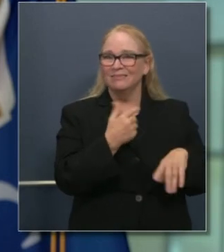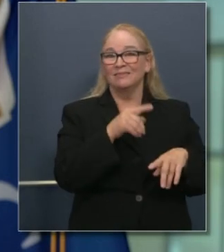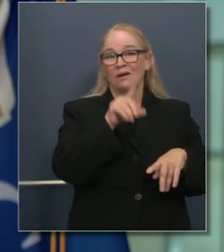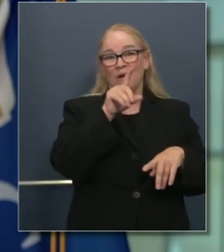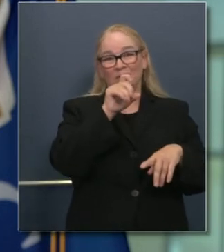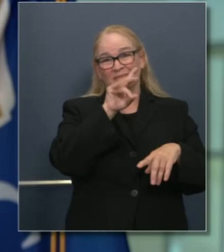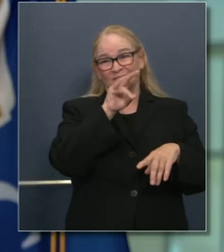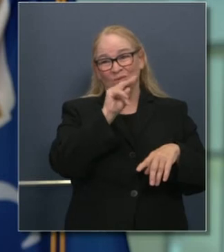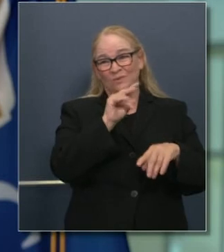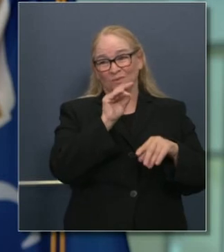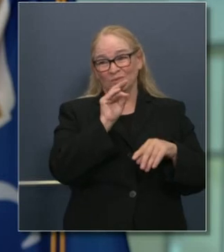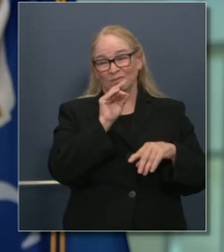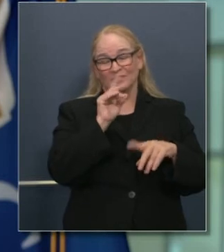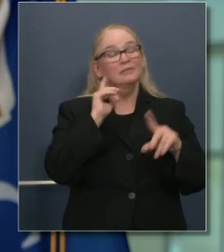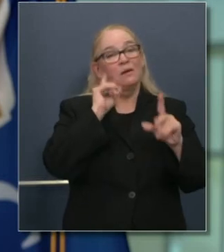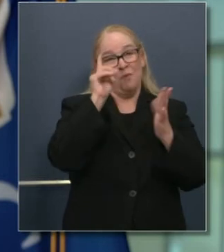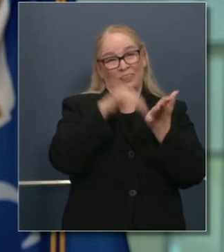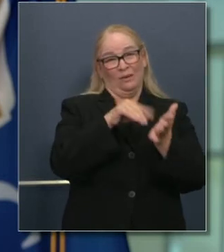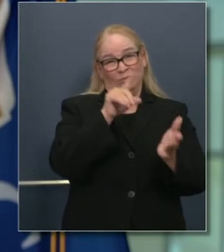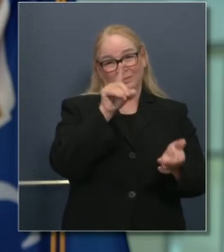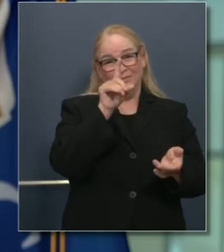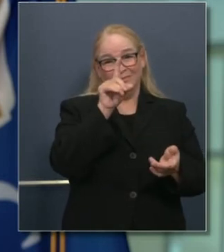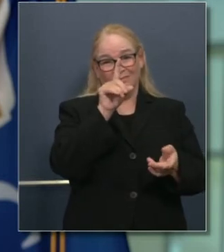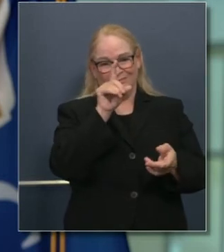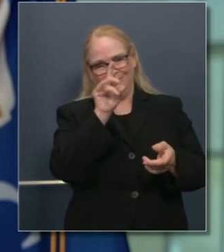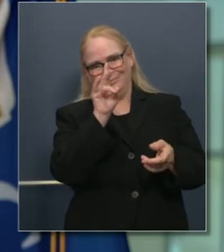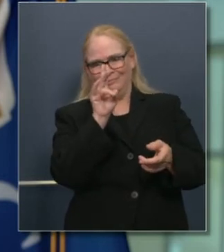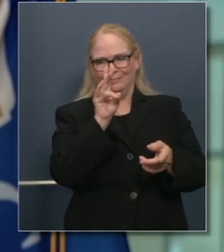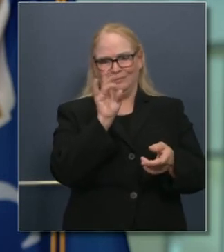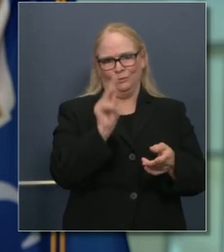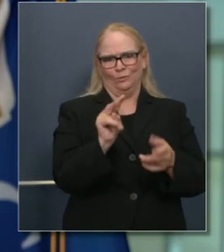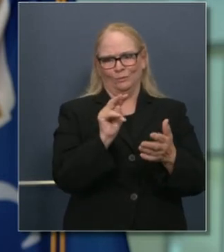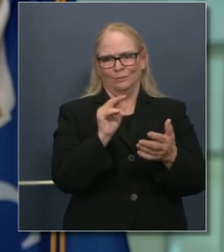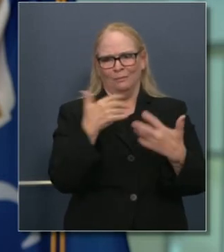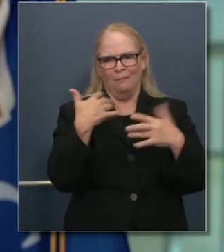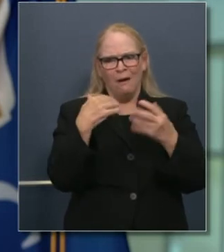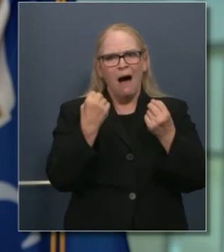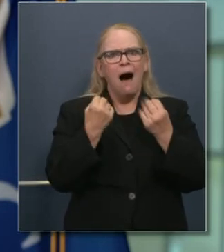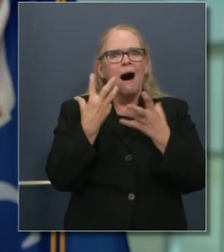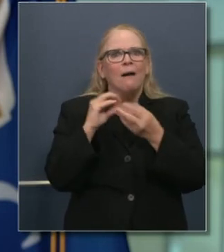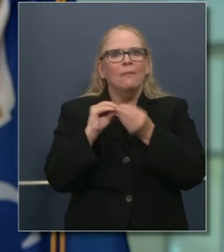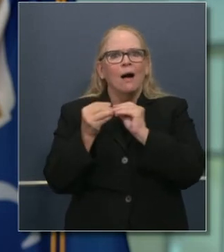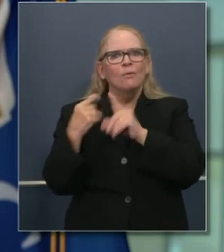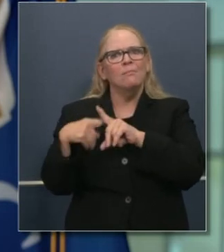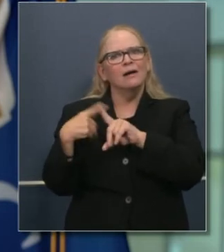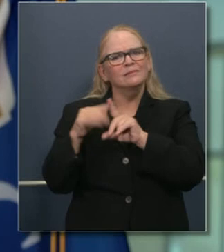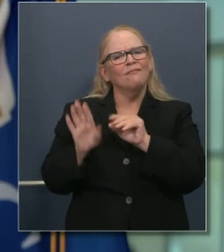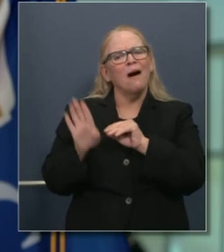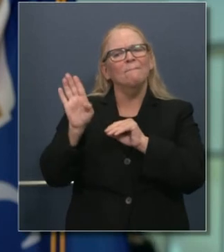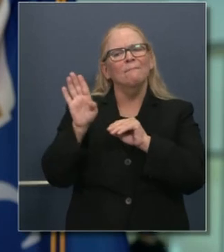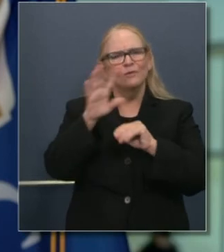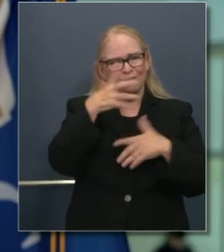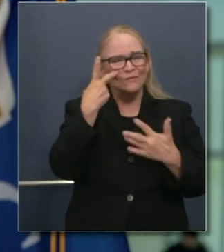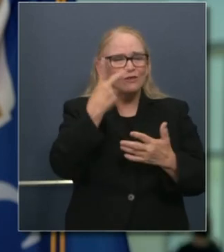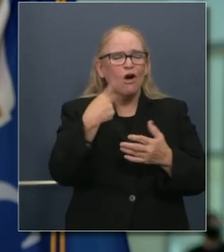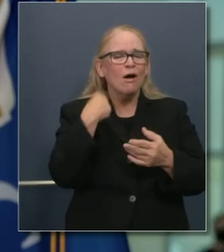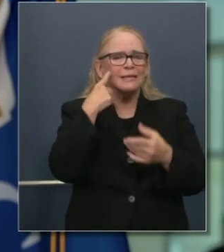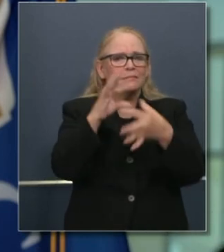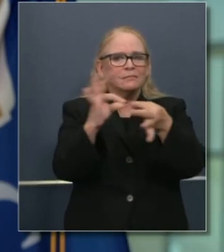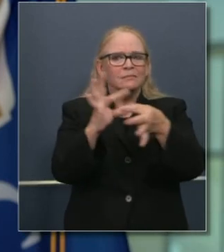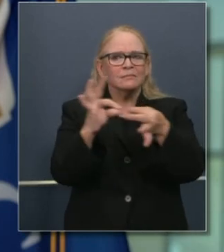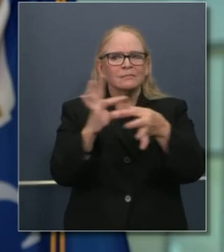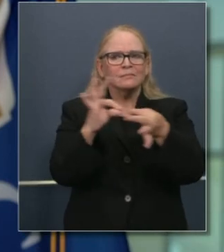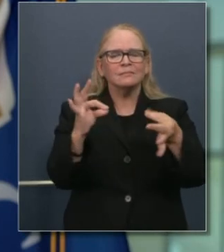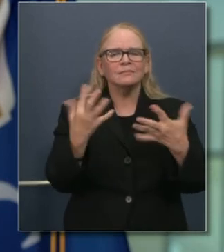reportadas ayer. Esas cifras de positividad que mencionó usted están representados en la